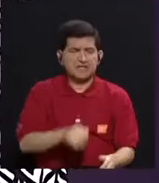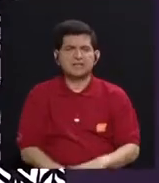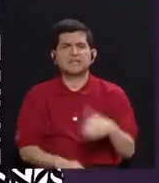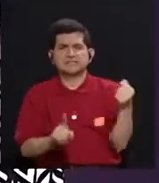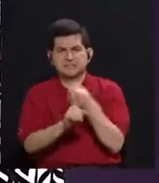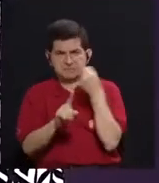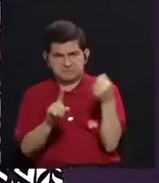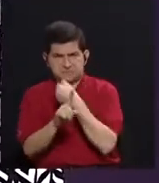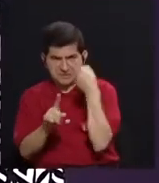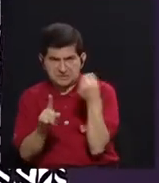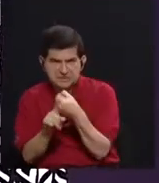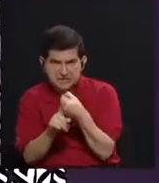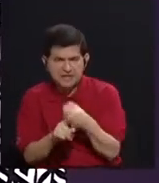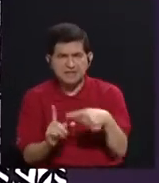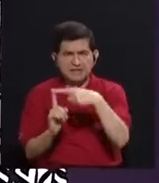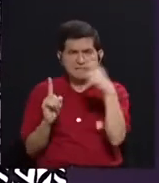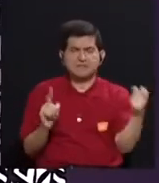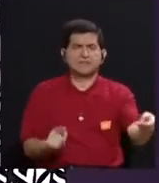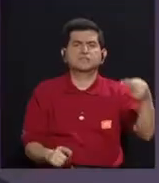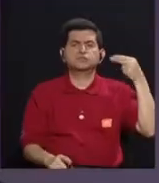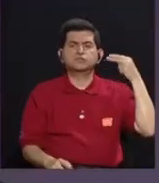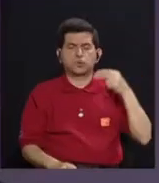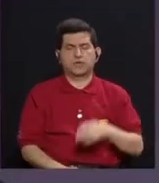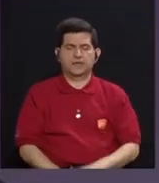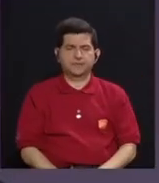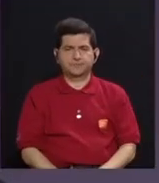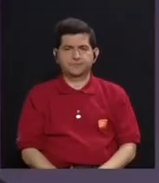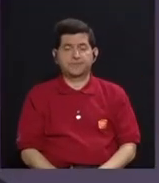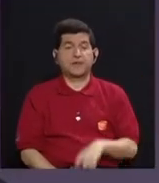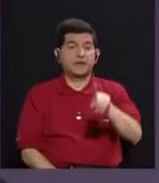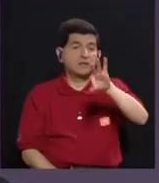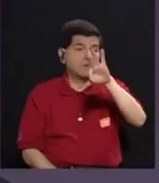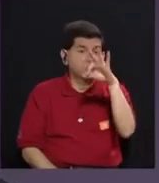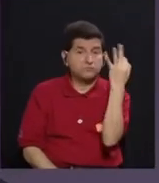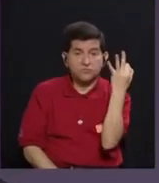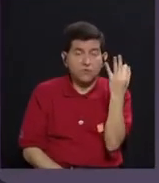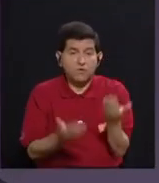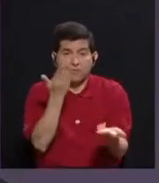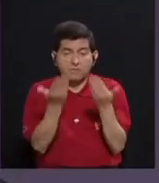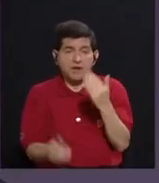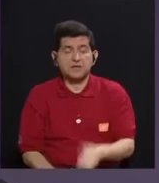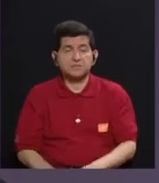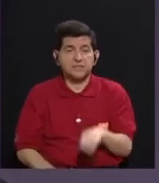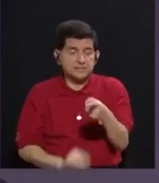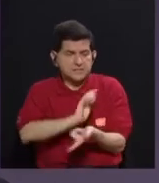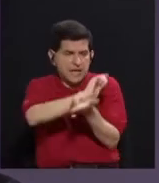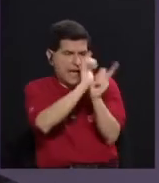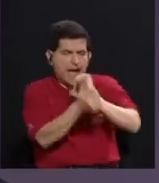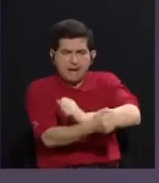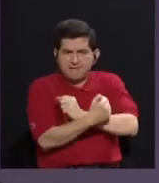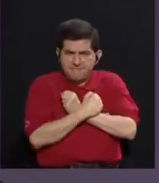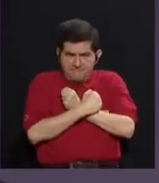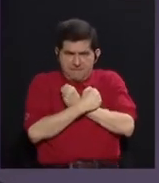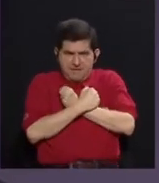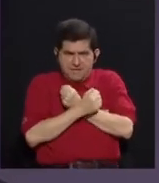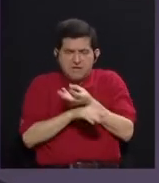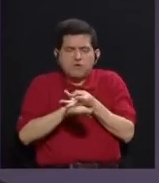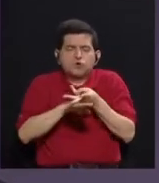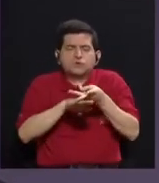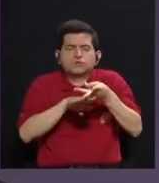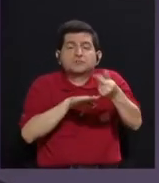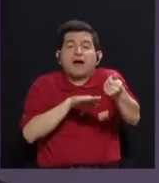maltratadas a partir de la historia. Entonces, de alguna manera, el giro afectivo sana